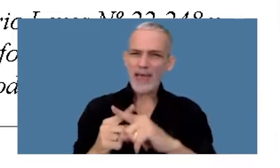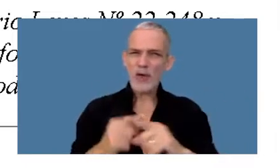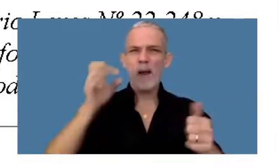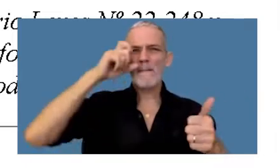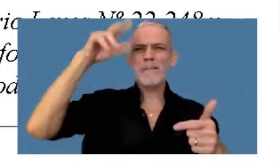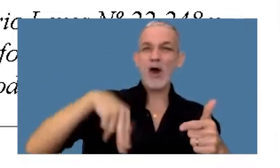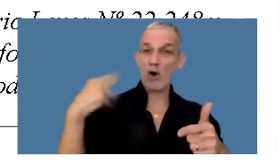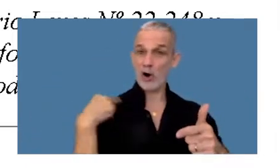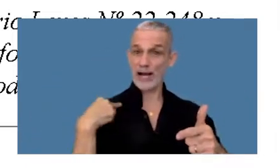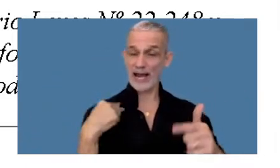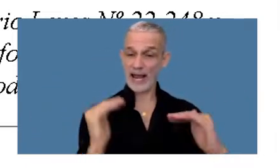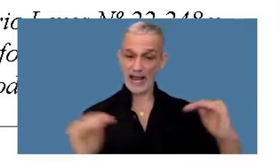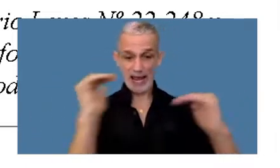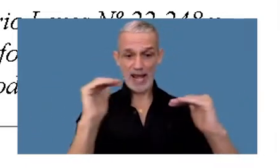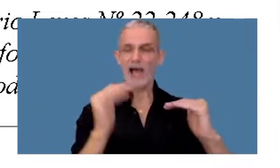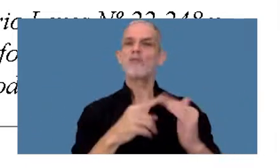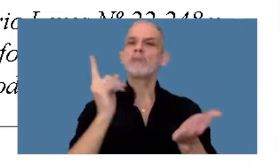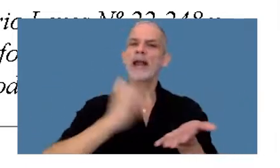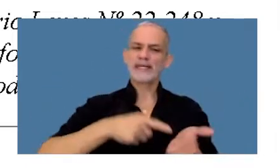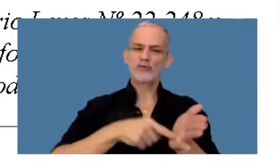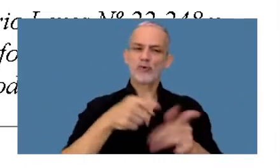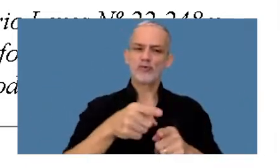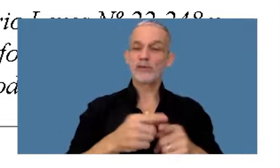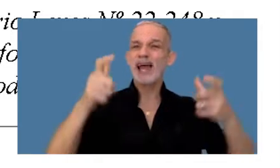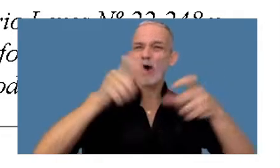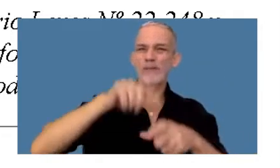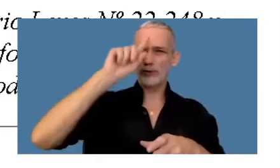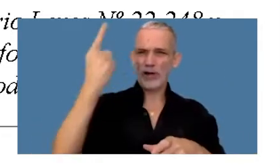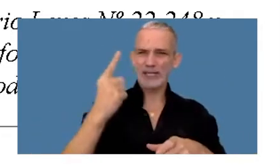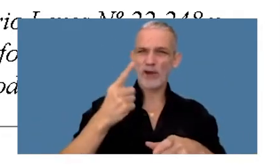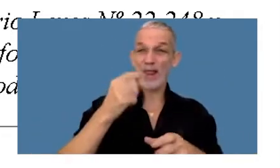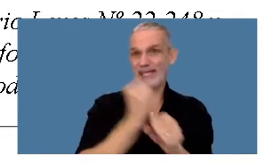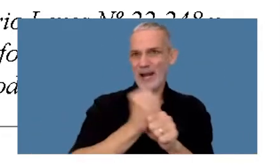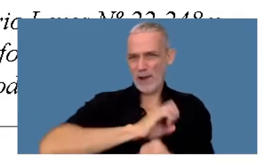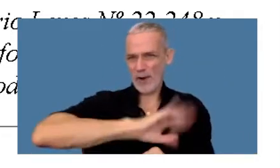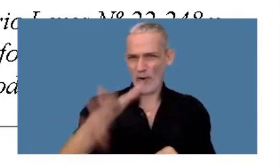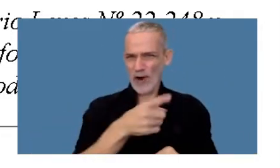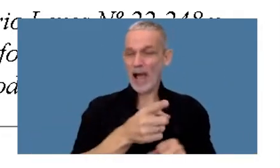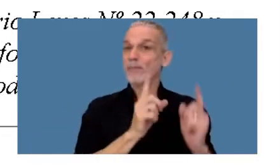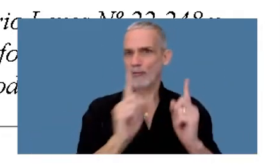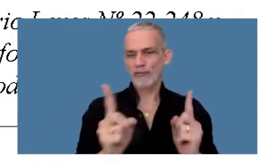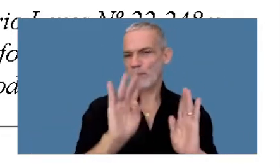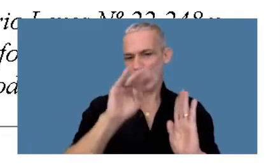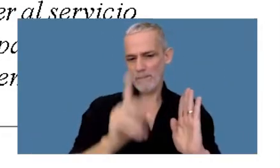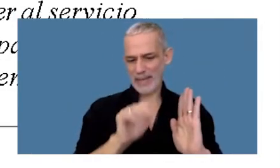y encargado, conforme las resoluciones de la Comisión Nacional de Trabajo Agrario vigentes.